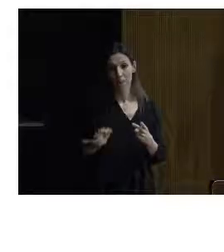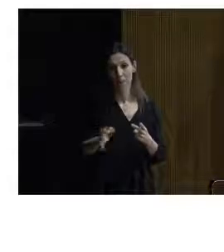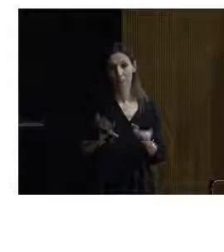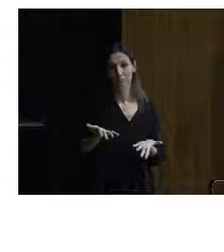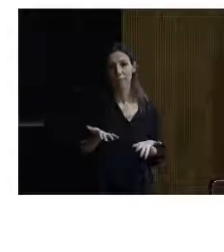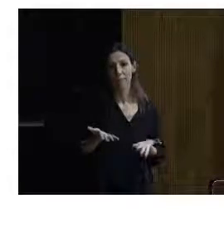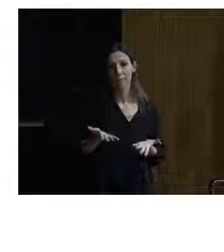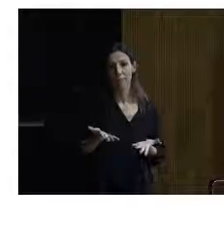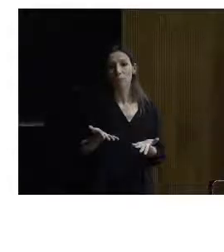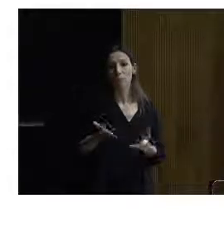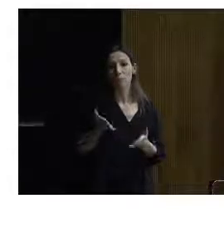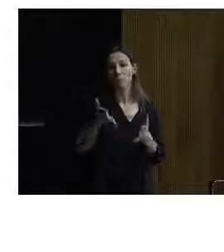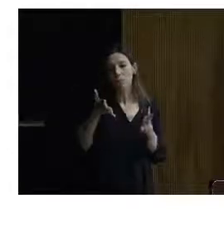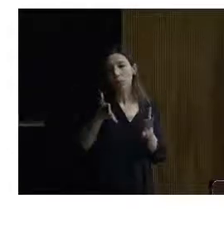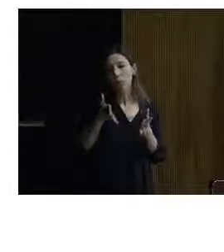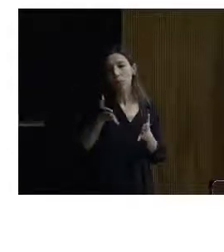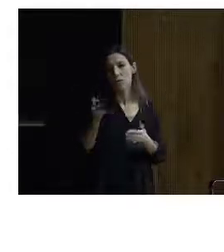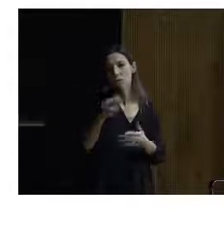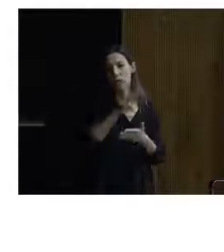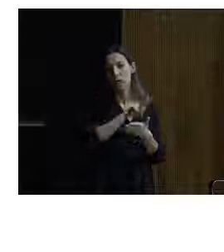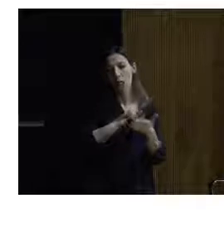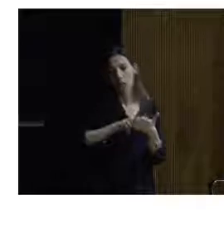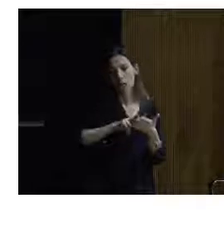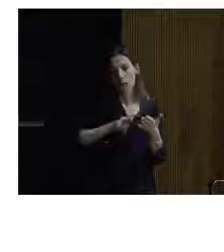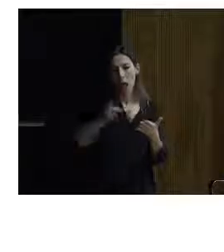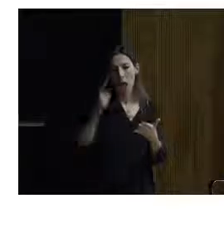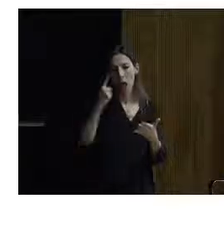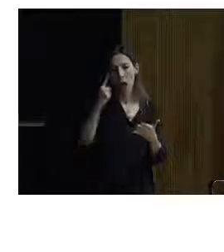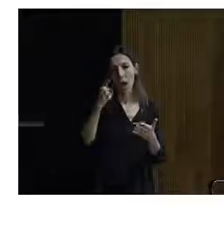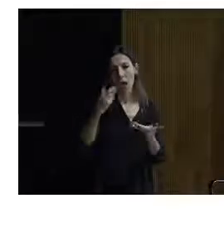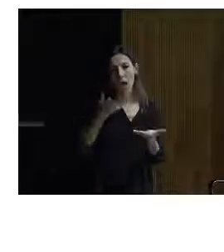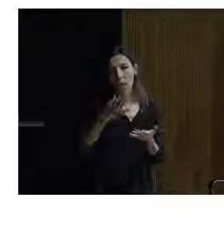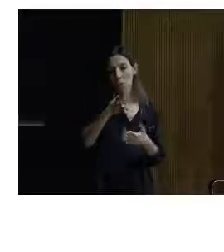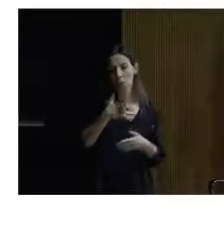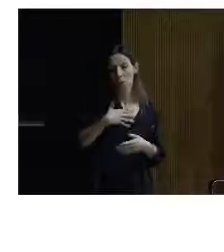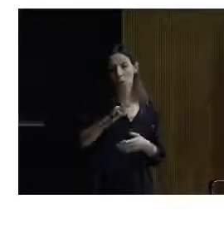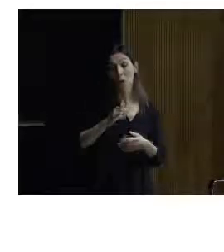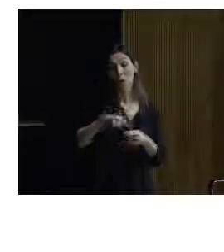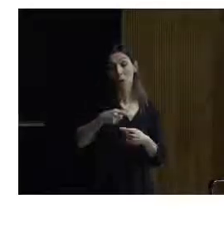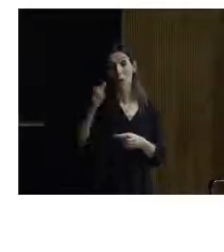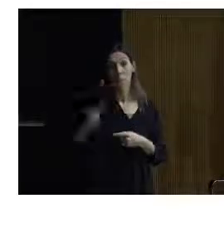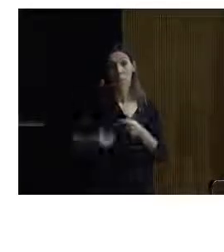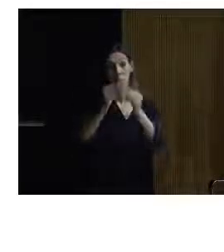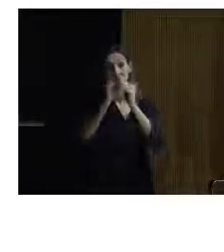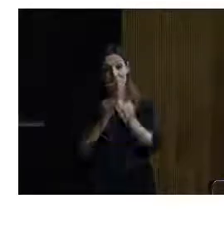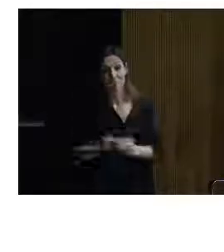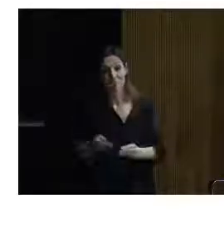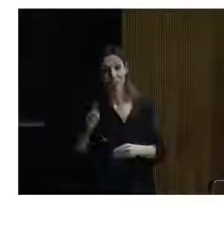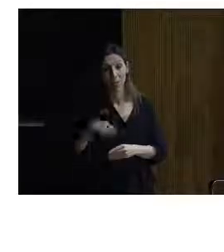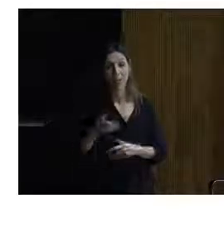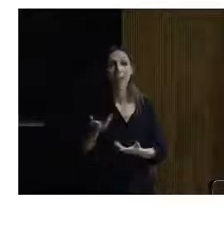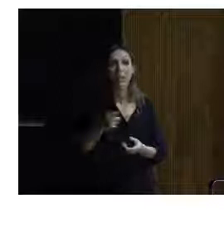que seamos capaces de leer las cosas como para adivinar que aquello alguien lo ha puesto después. Y finalmente la continuidad.